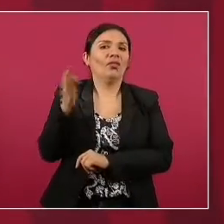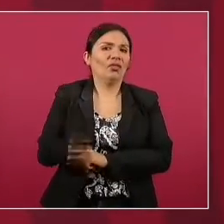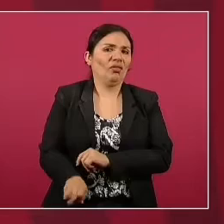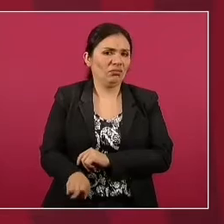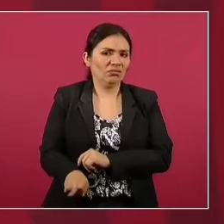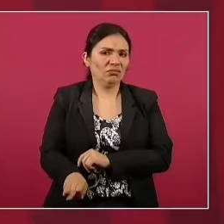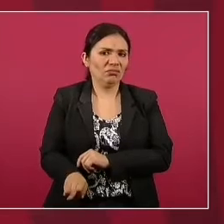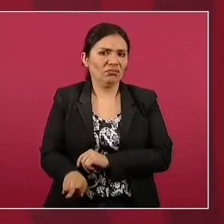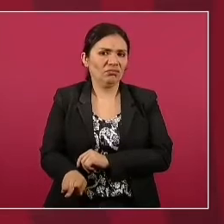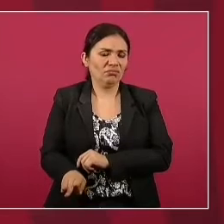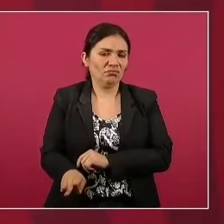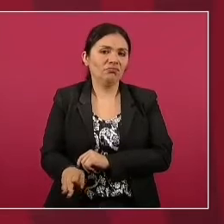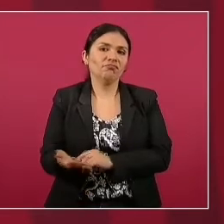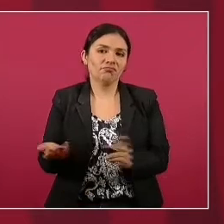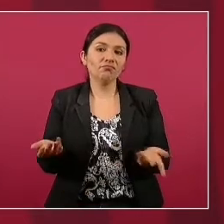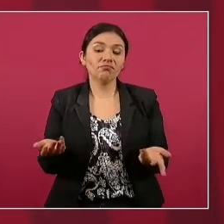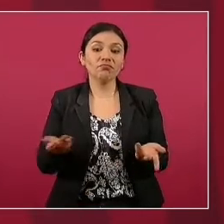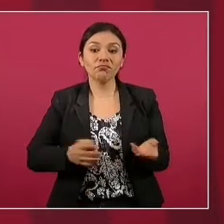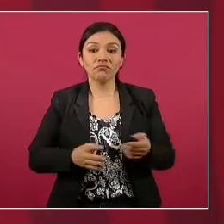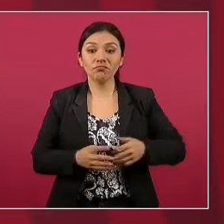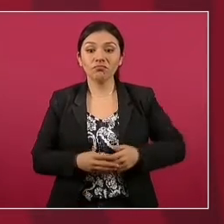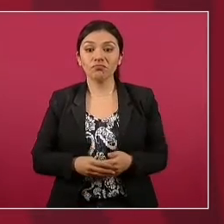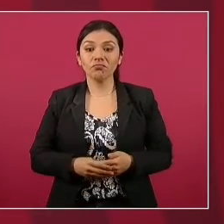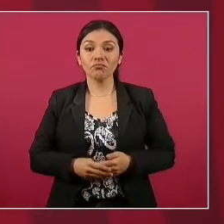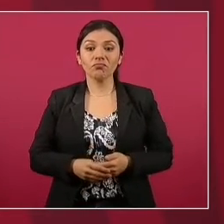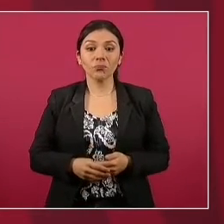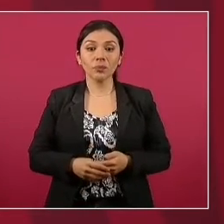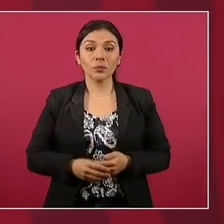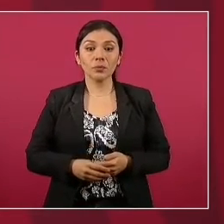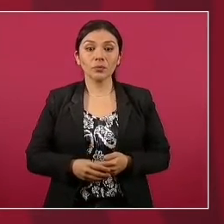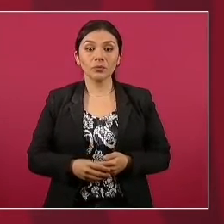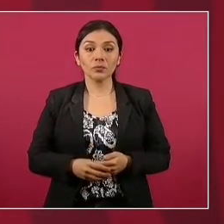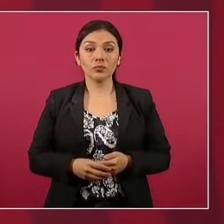se traicionan a sí mismos. Entonces,